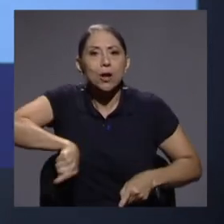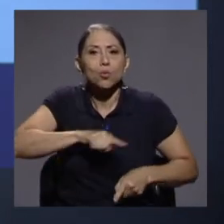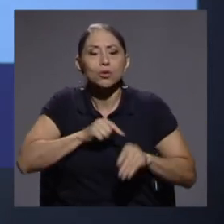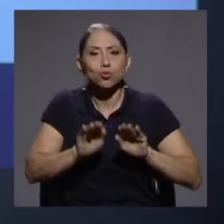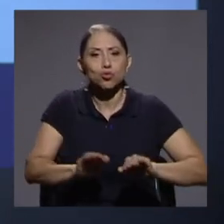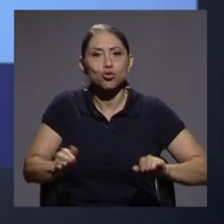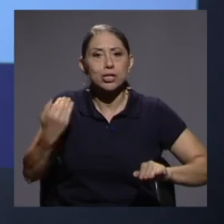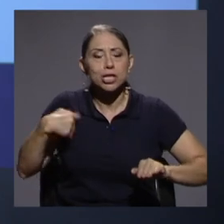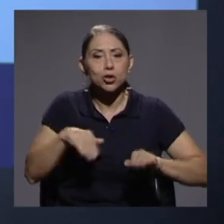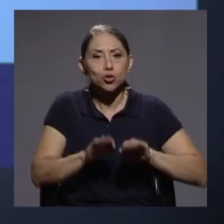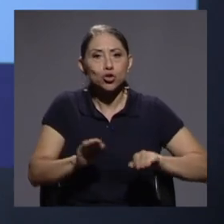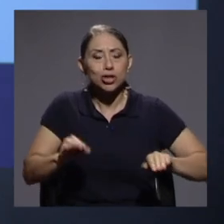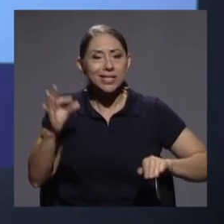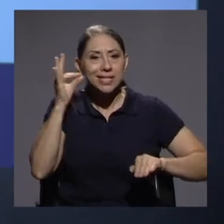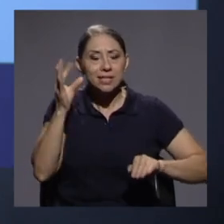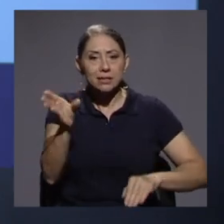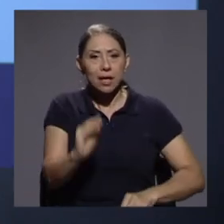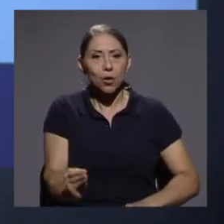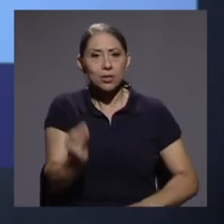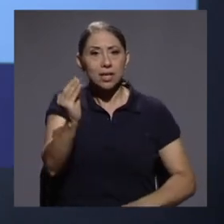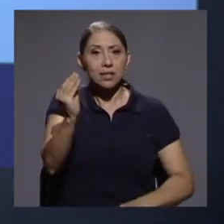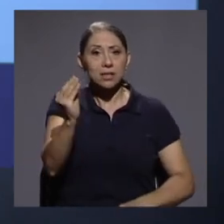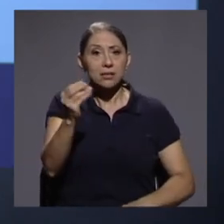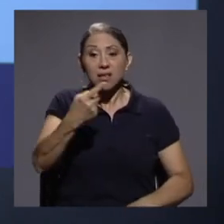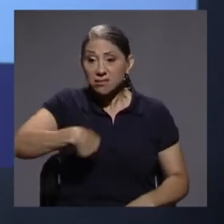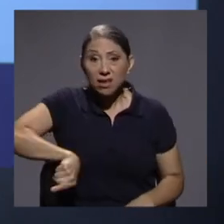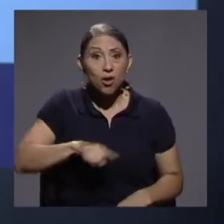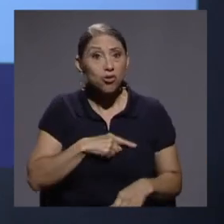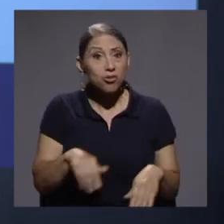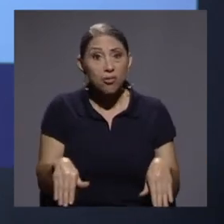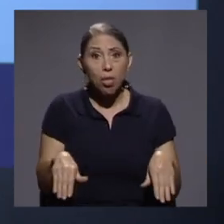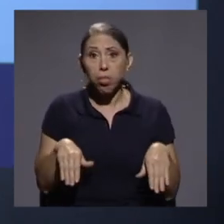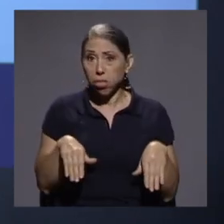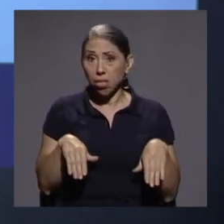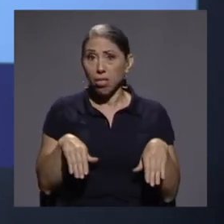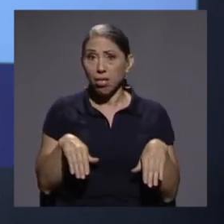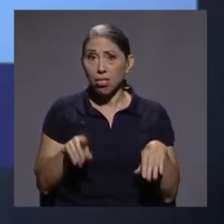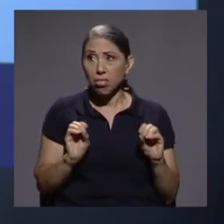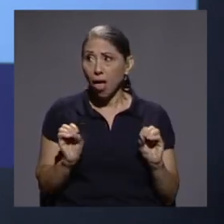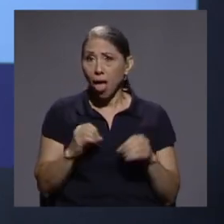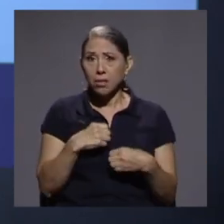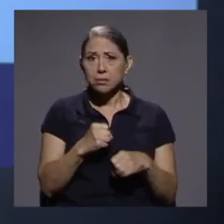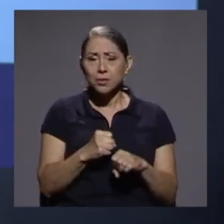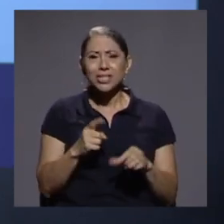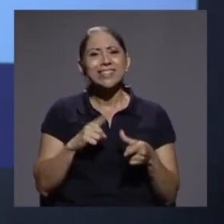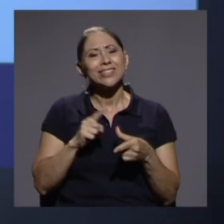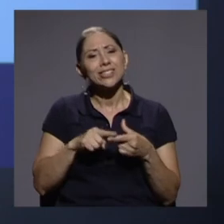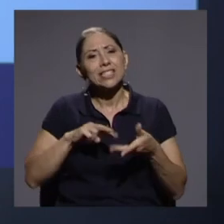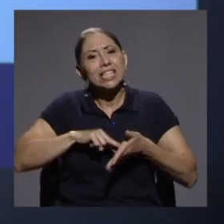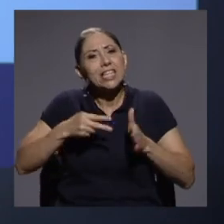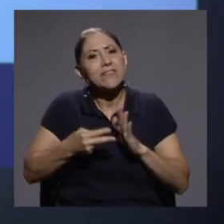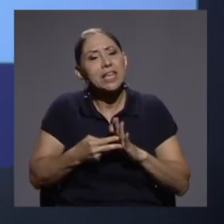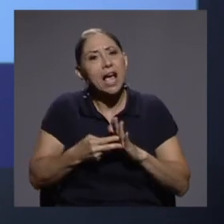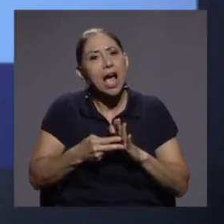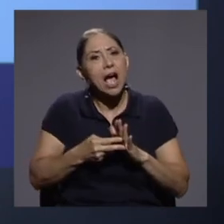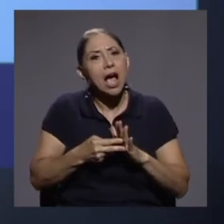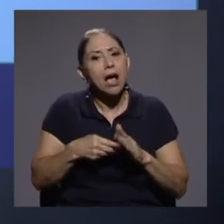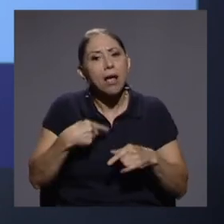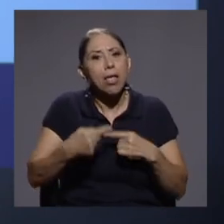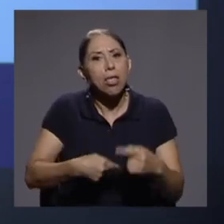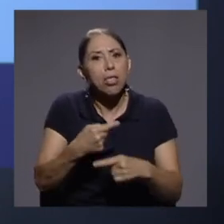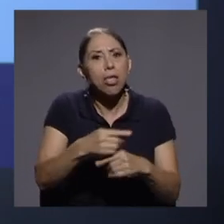adolescentes. De no hacerlo, continuaremos incrementando la cantidad de personas estudiantes